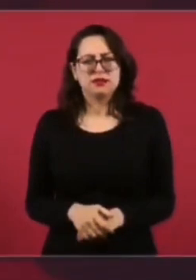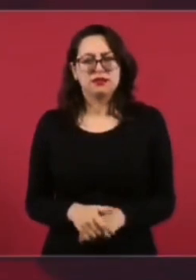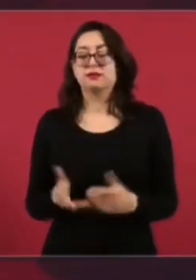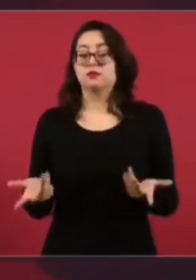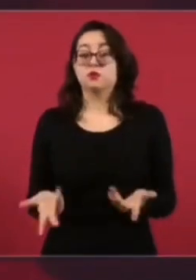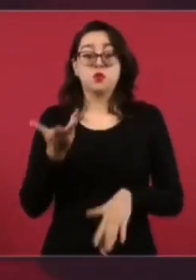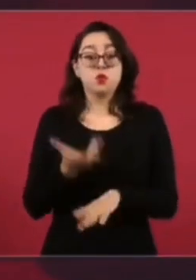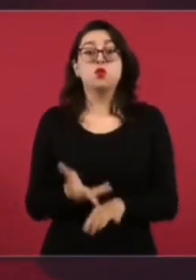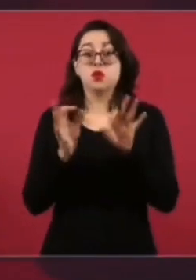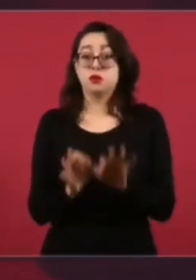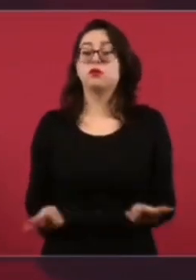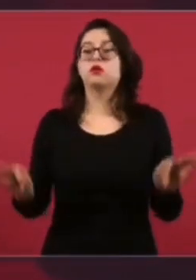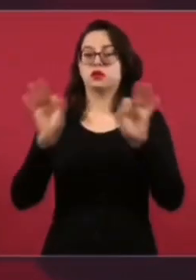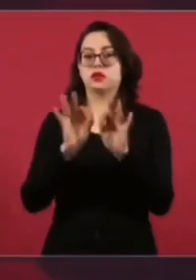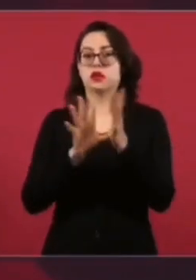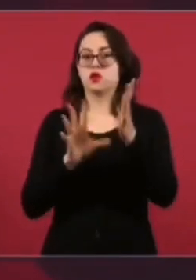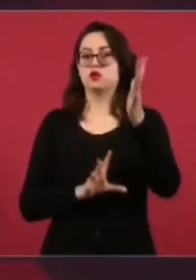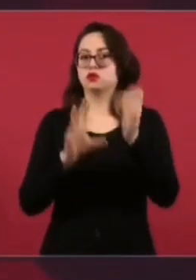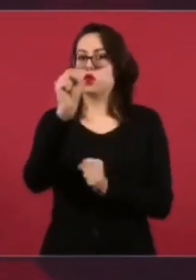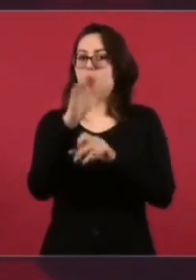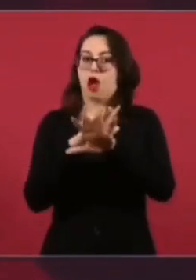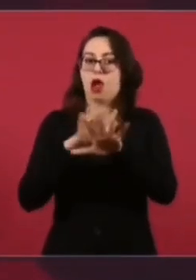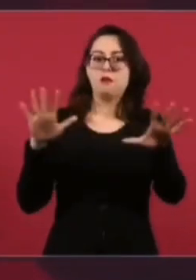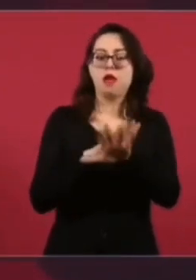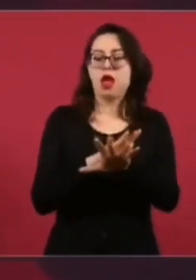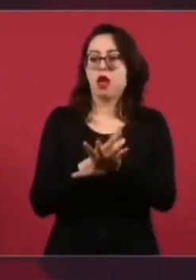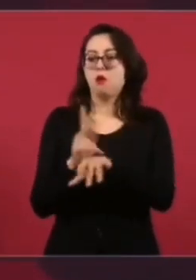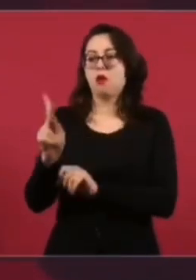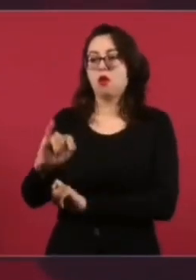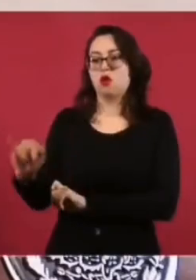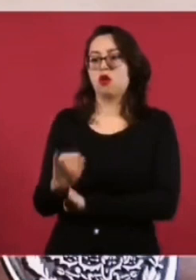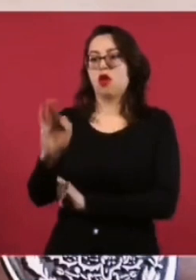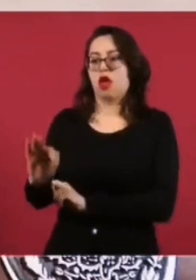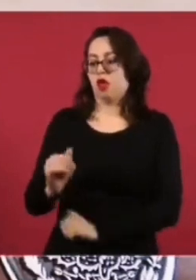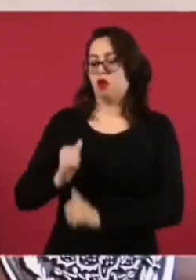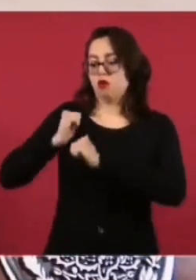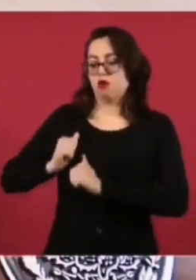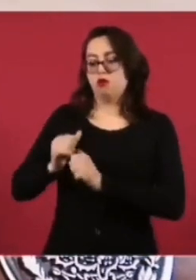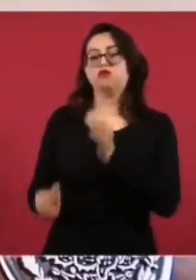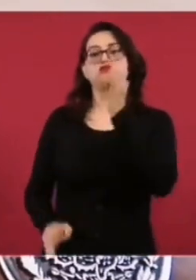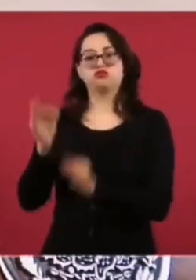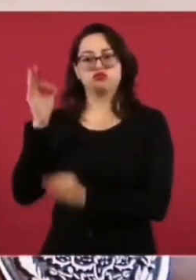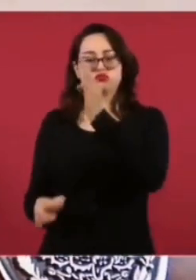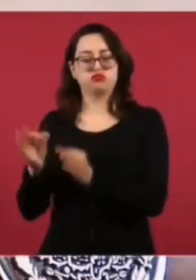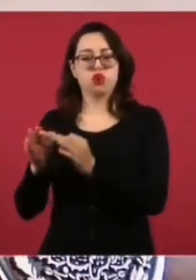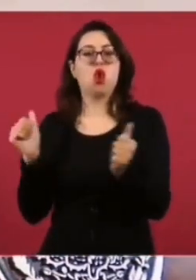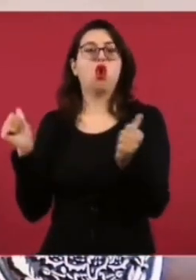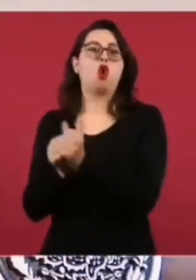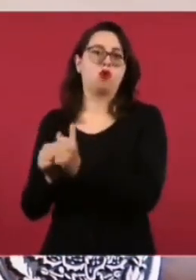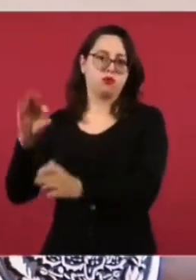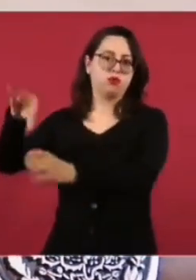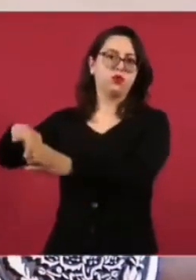importante esa reforma constitucional. Y voy a enviar la iniciativa.